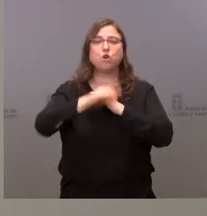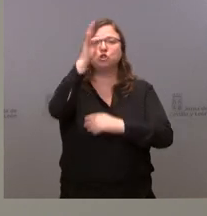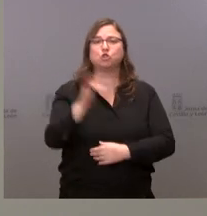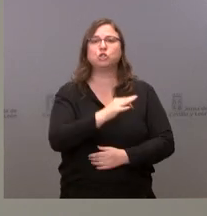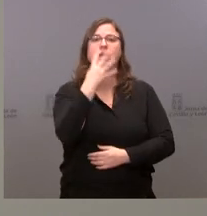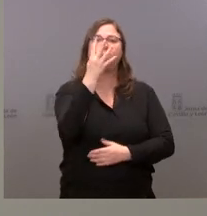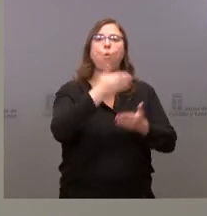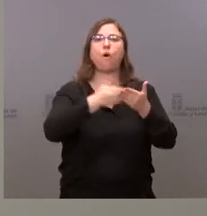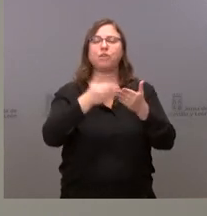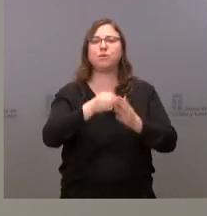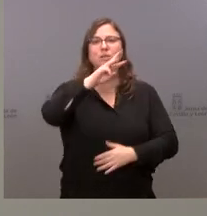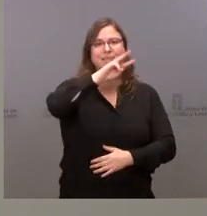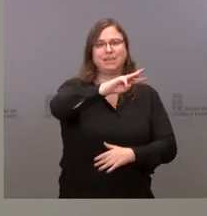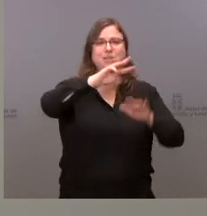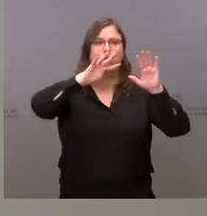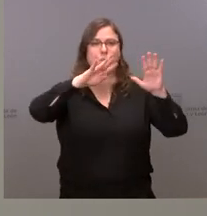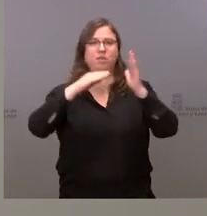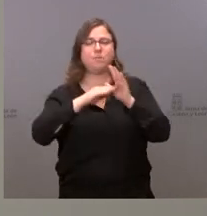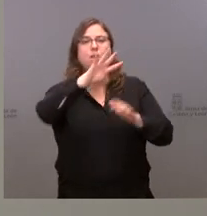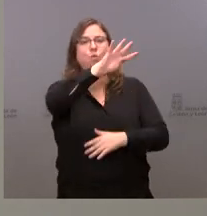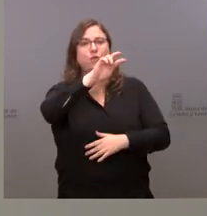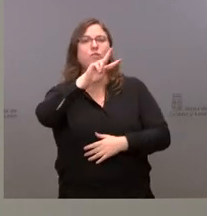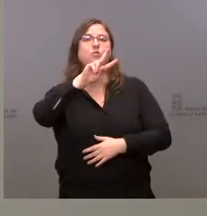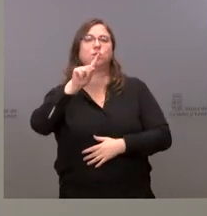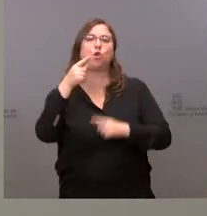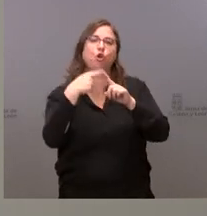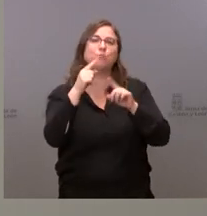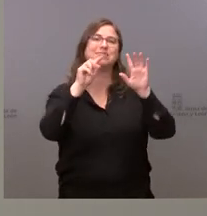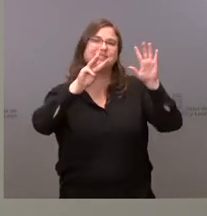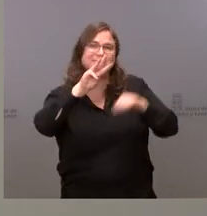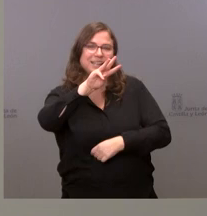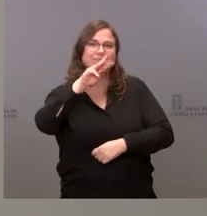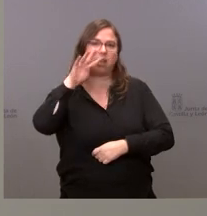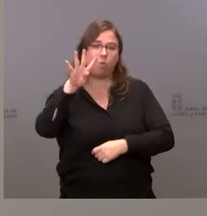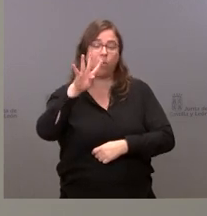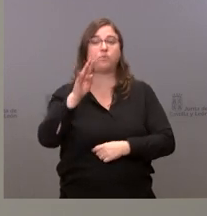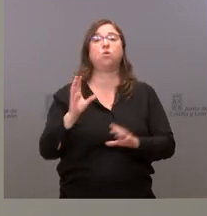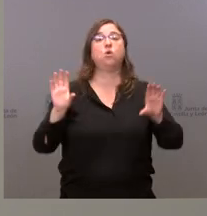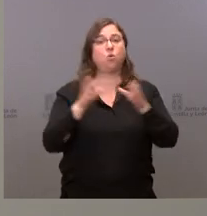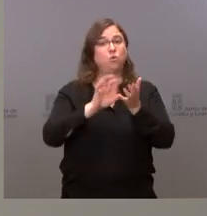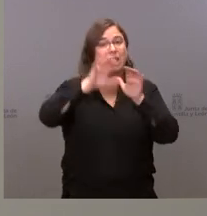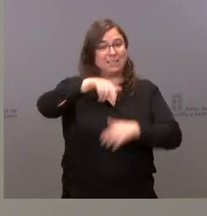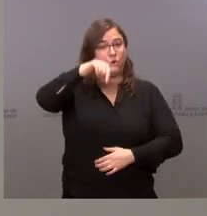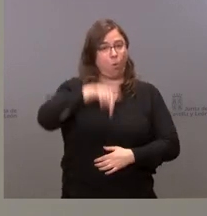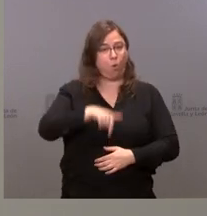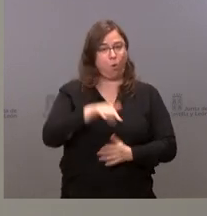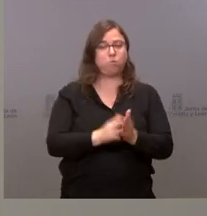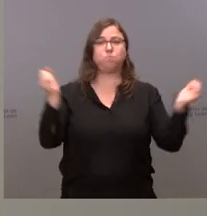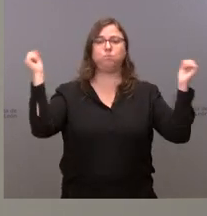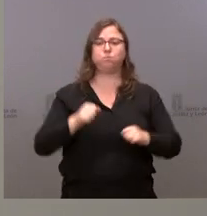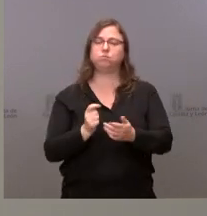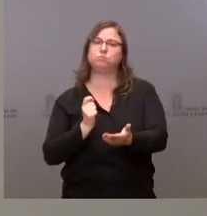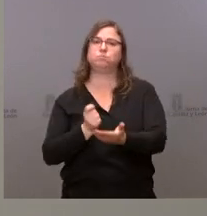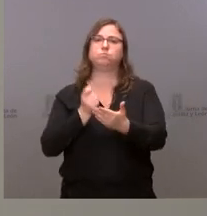.390.421,34, de los que la Junta de Castilla y León hoy aprobó aportar